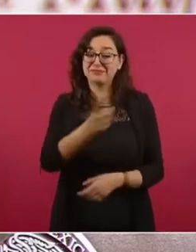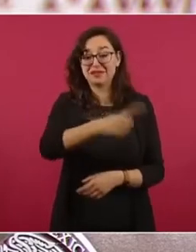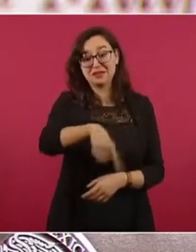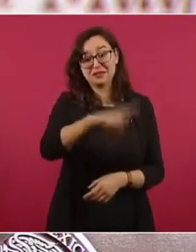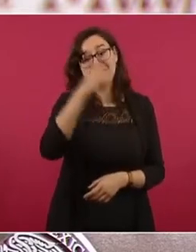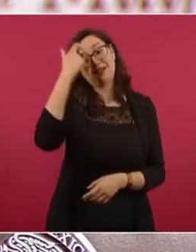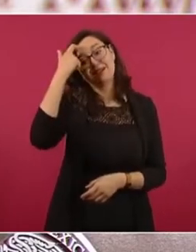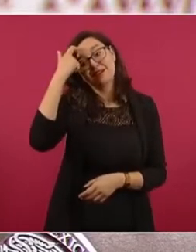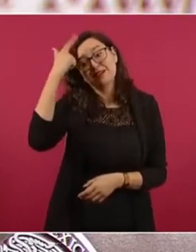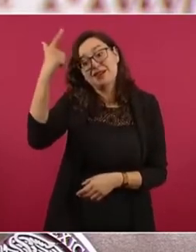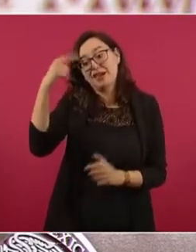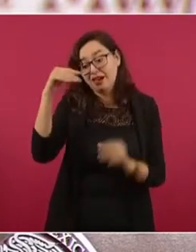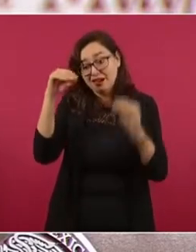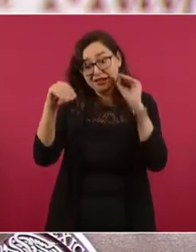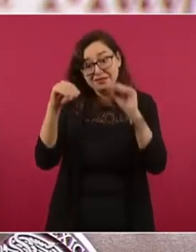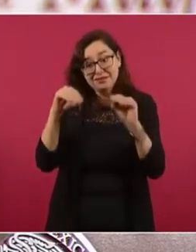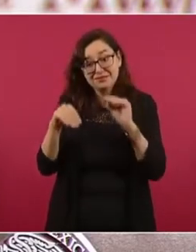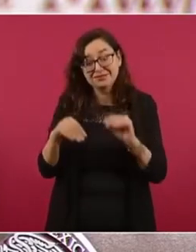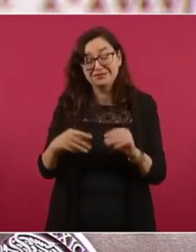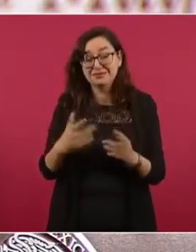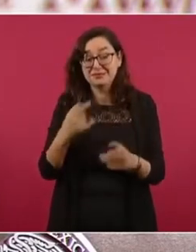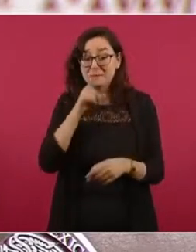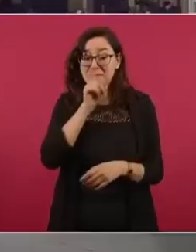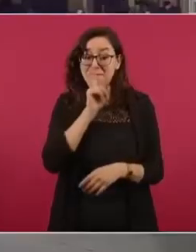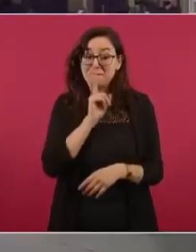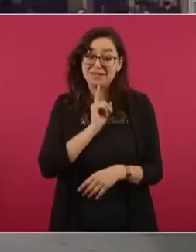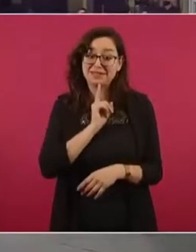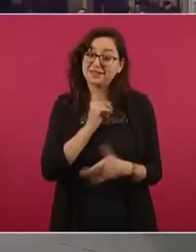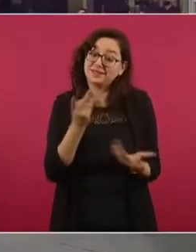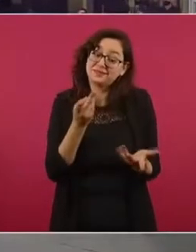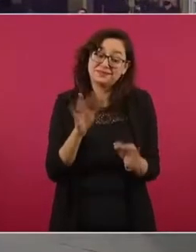eso terminamos la sección. Es cuanto, presidente. Muchas gracias.